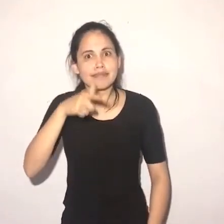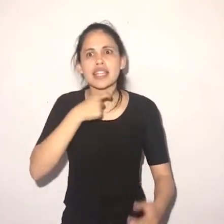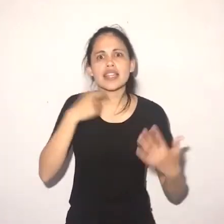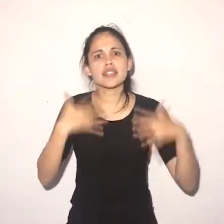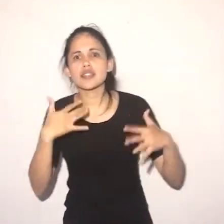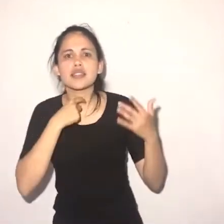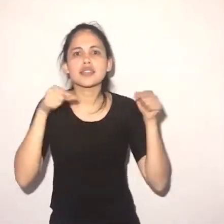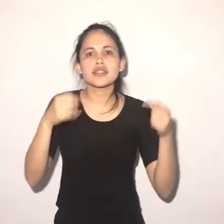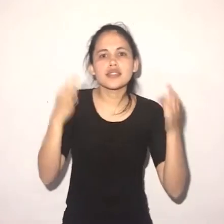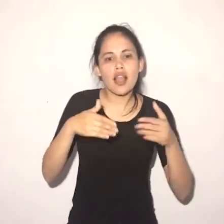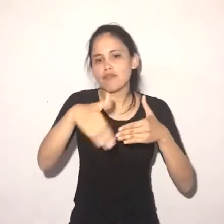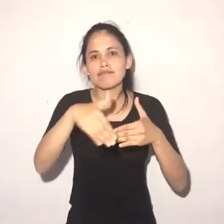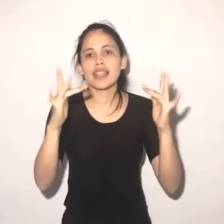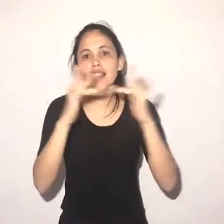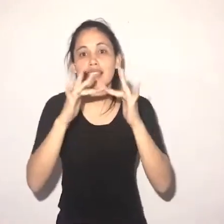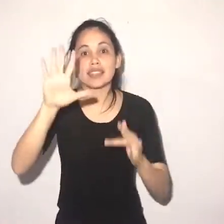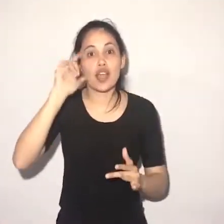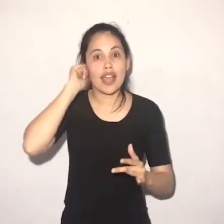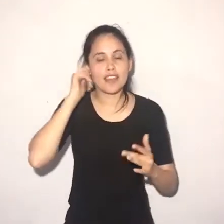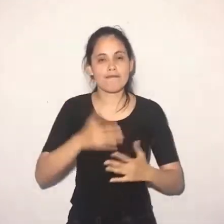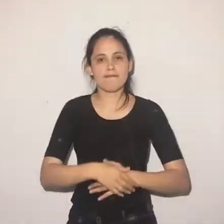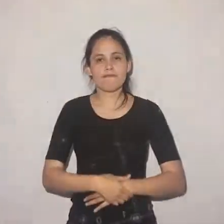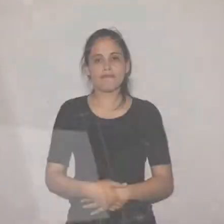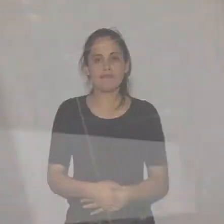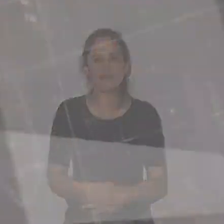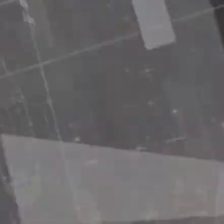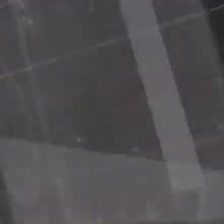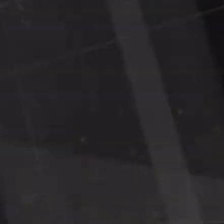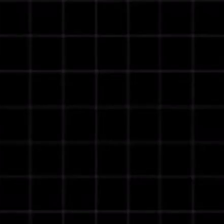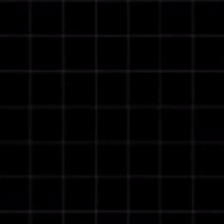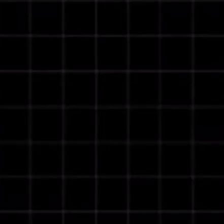seguramente estarán deseosas de que el 5G funcione cuanto antes.